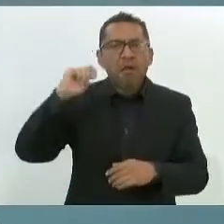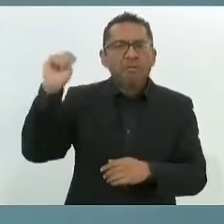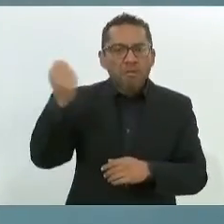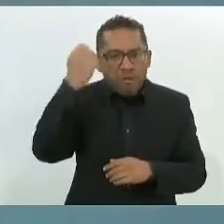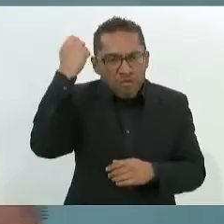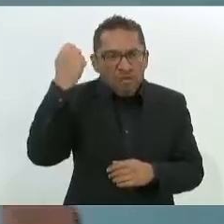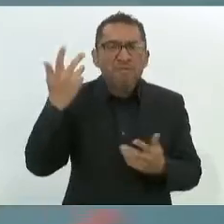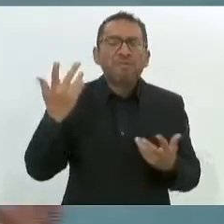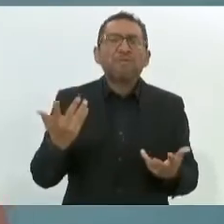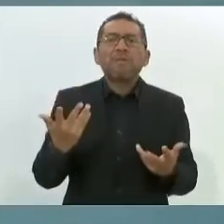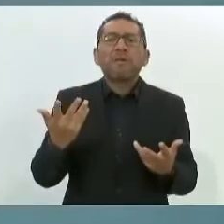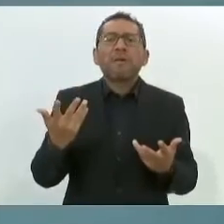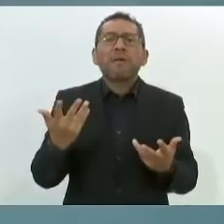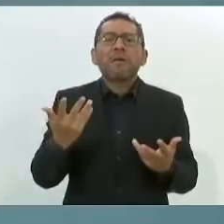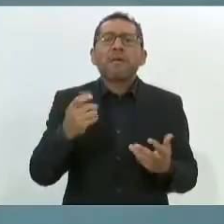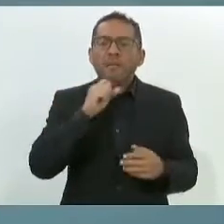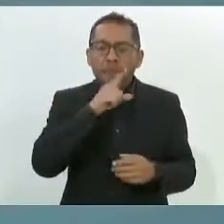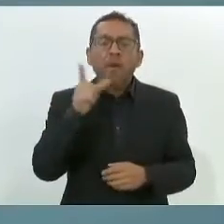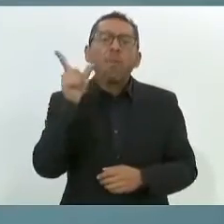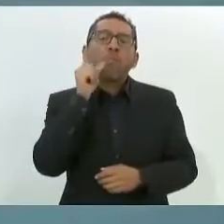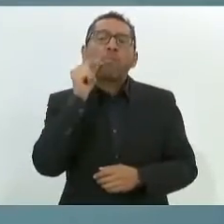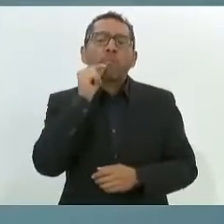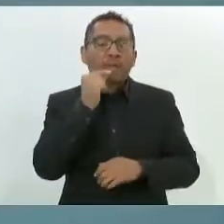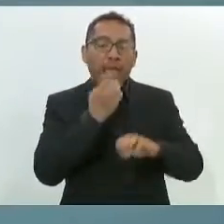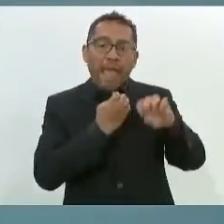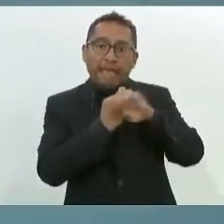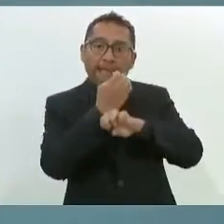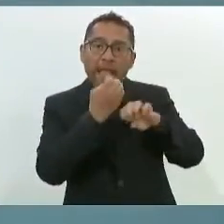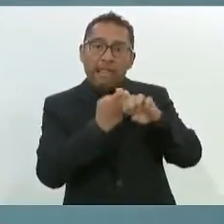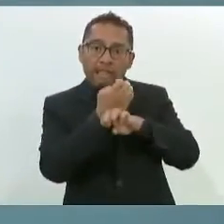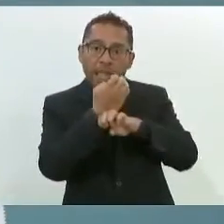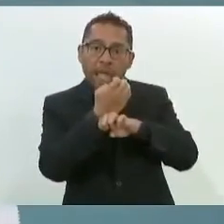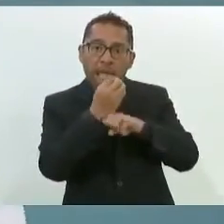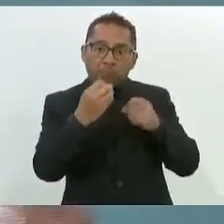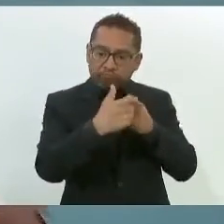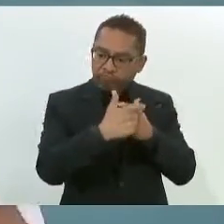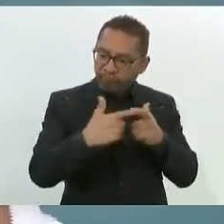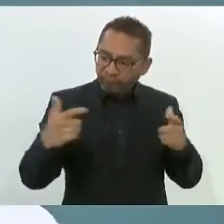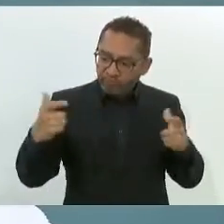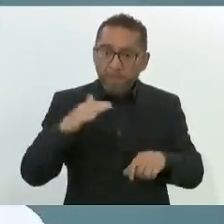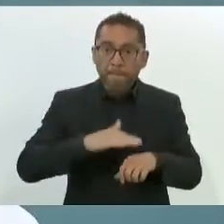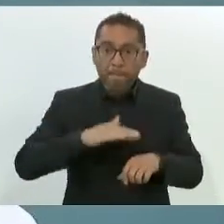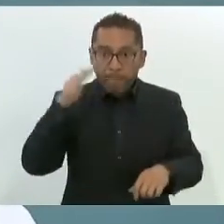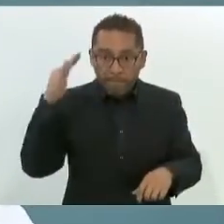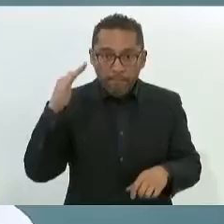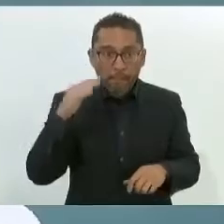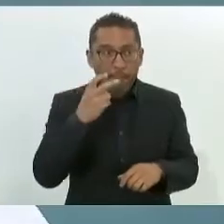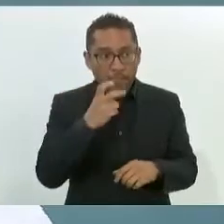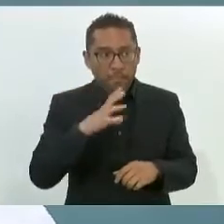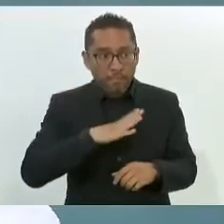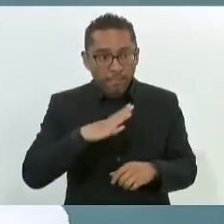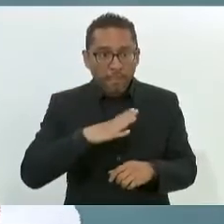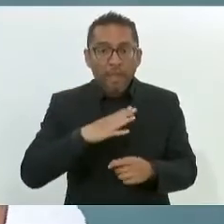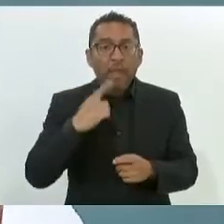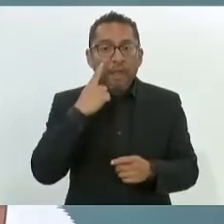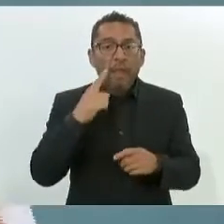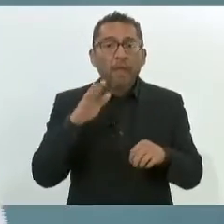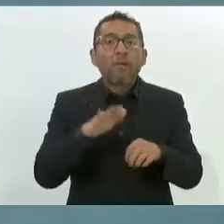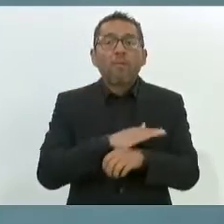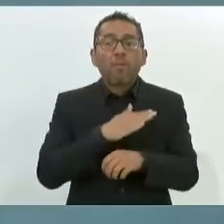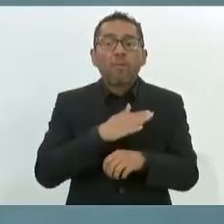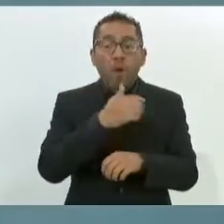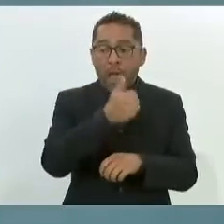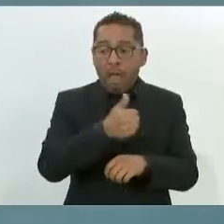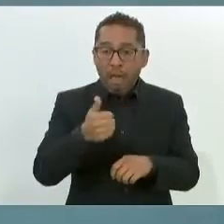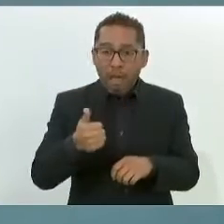incremento de elementos de la policía estatal, de haber recibido yo mil cuatrocientos elementos como estado de fuerza total,